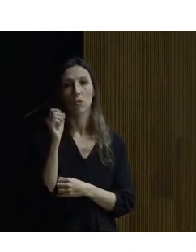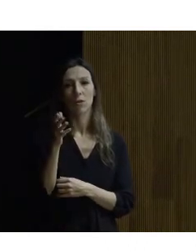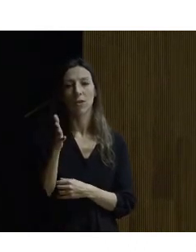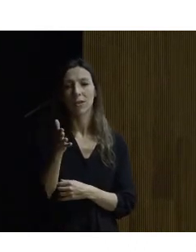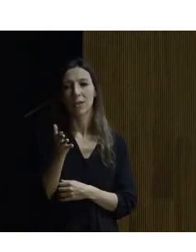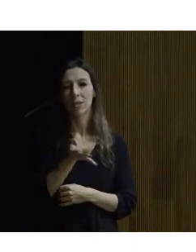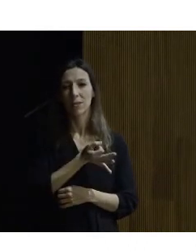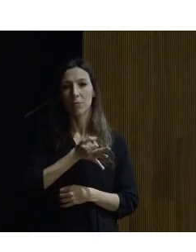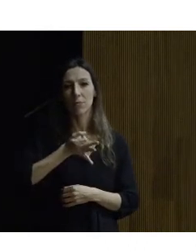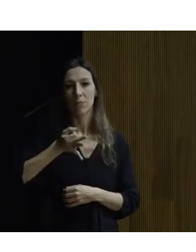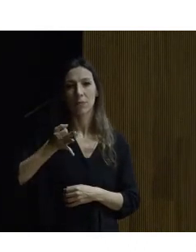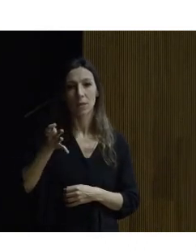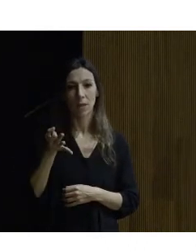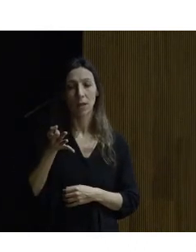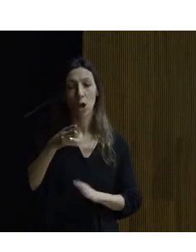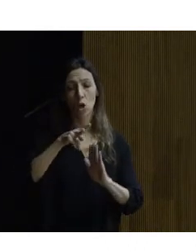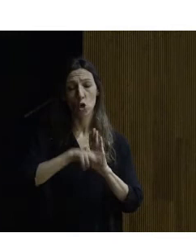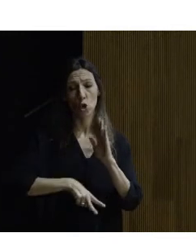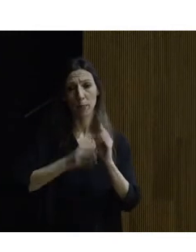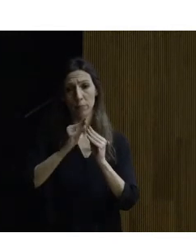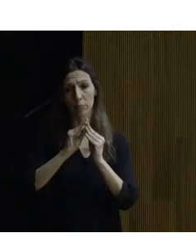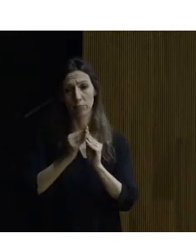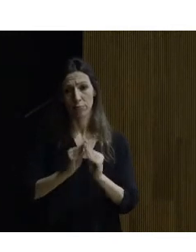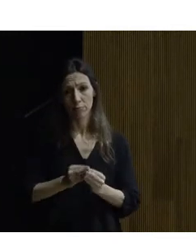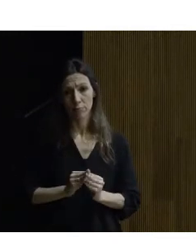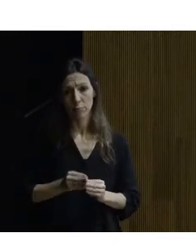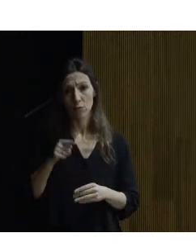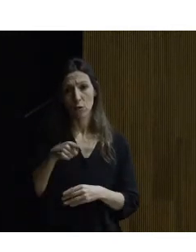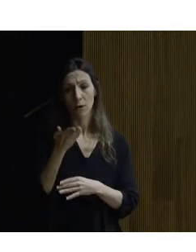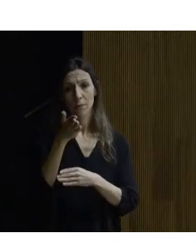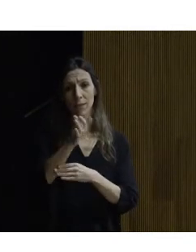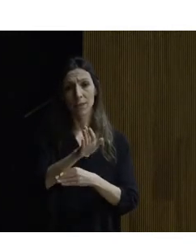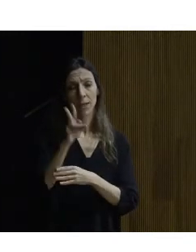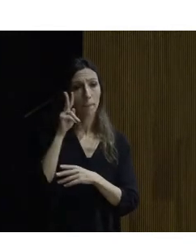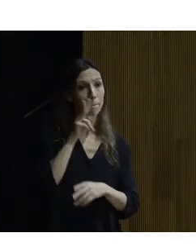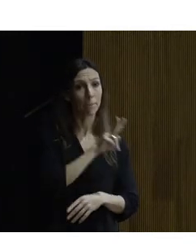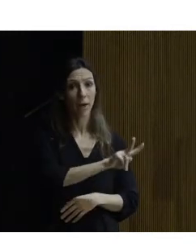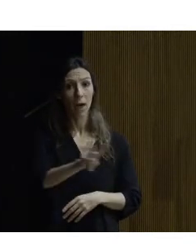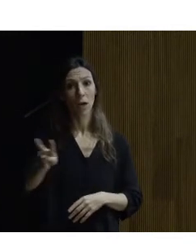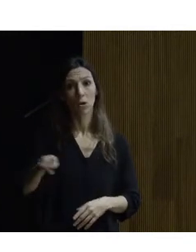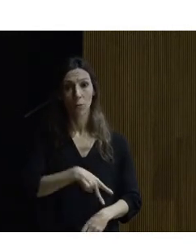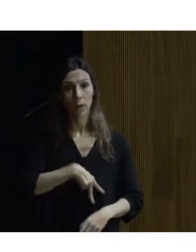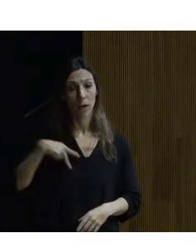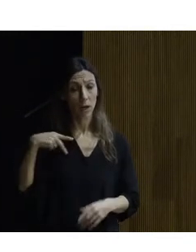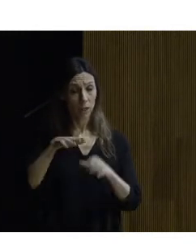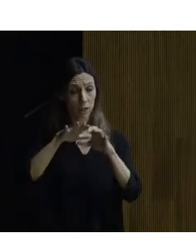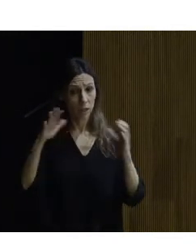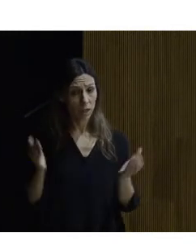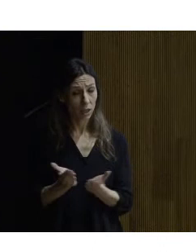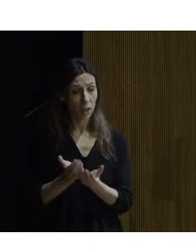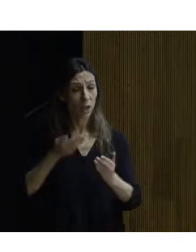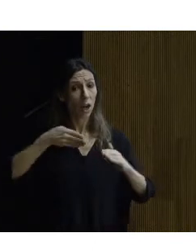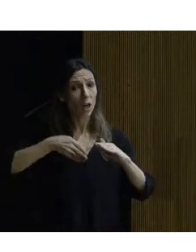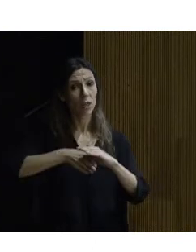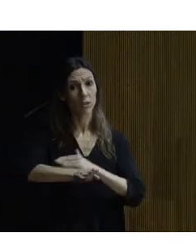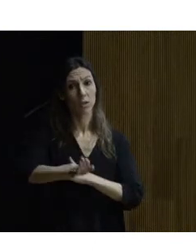redacción y en elaboración de esta norma y hoy nos mostrará una panorámica internacional de la accesibilidad al patrimonio cuando